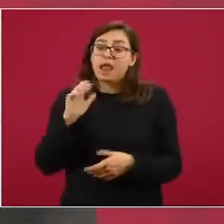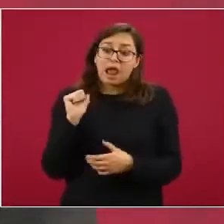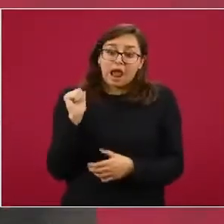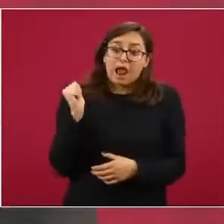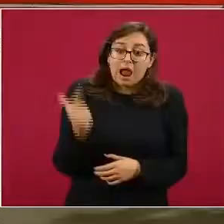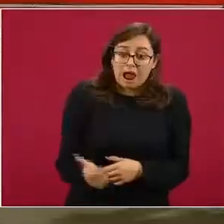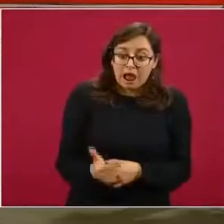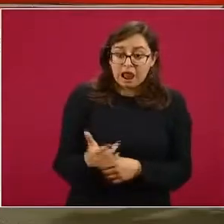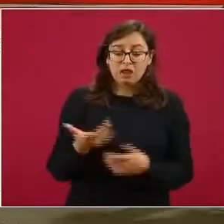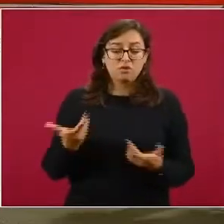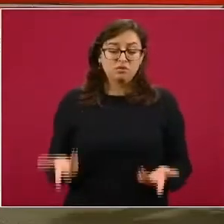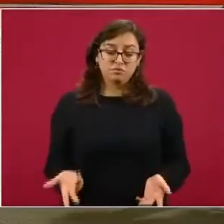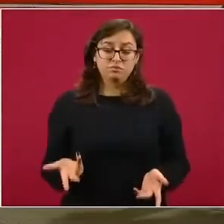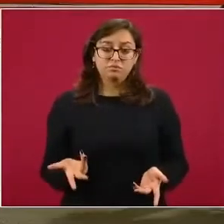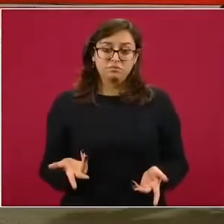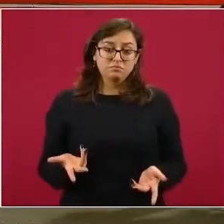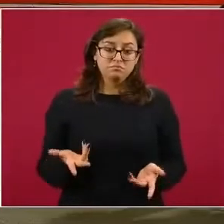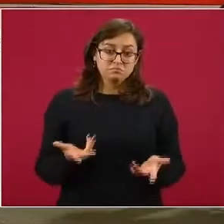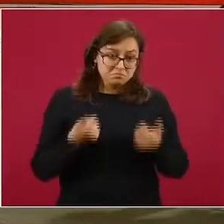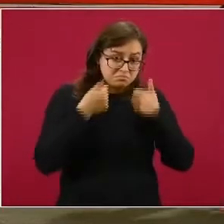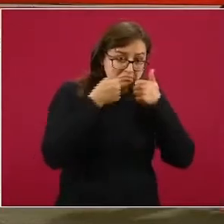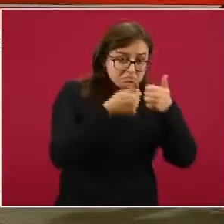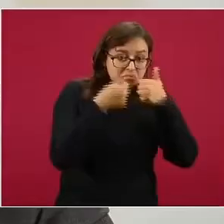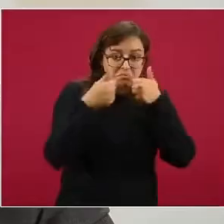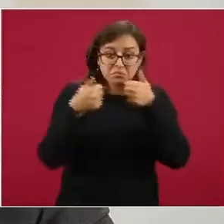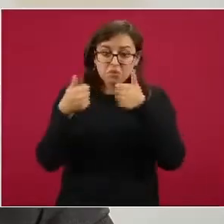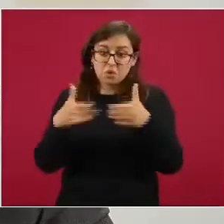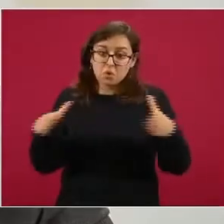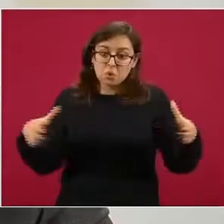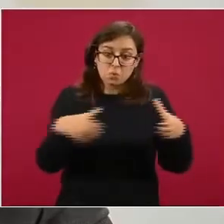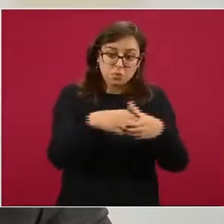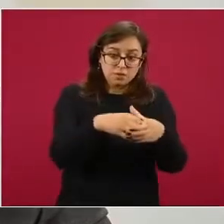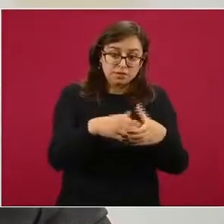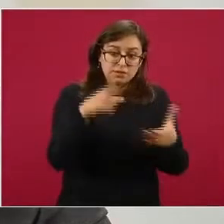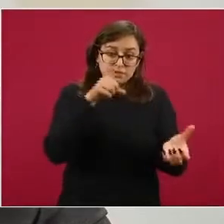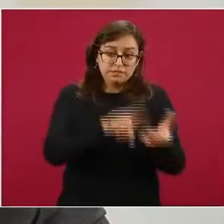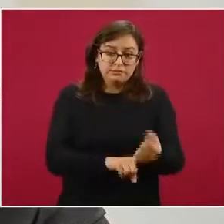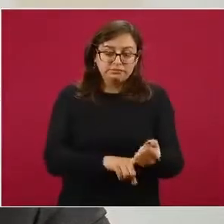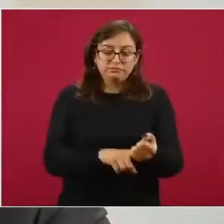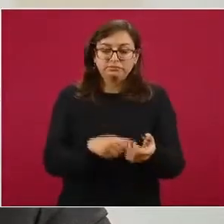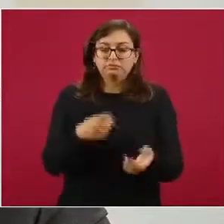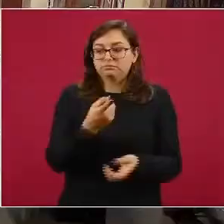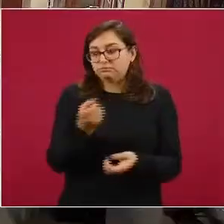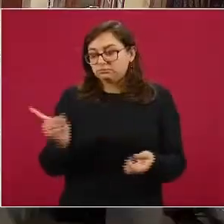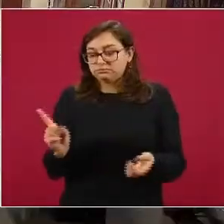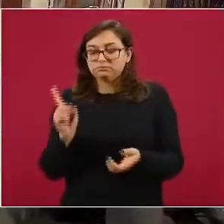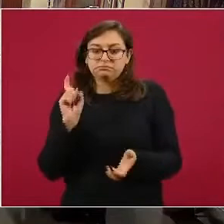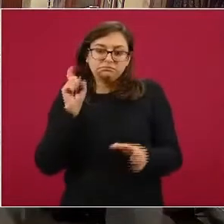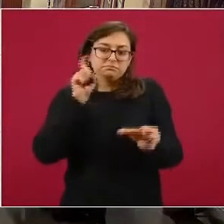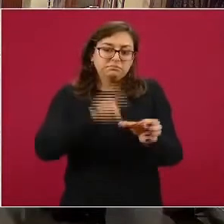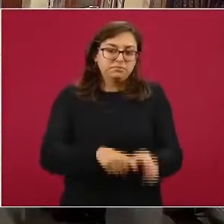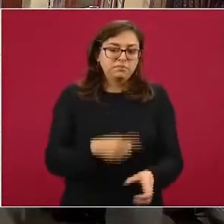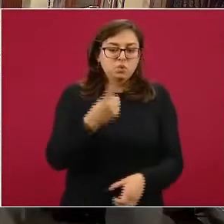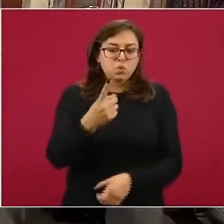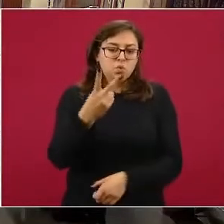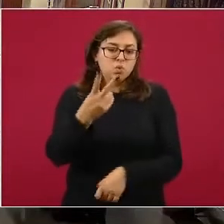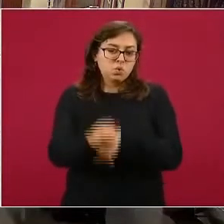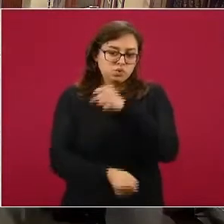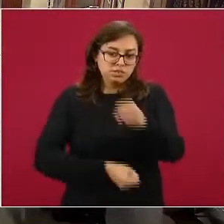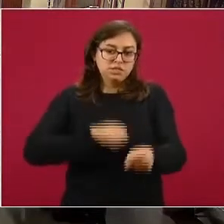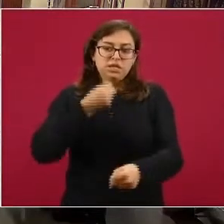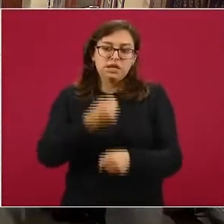carrera, en hacer labor comunitaria. Estos médicos se inscriben por uno o dos años y